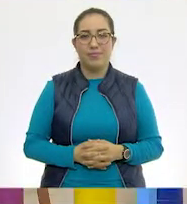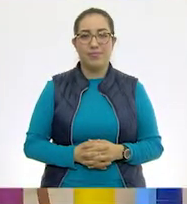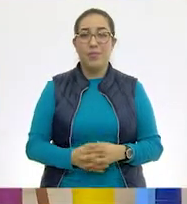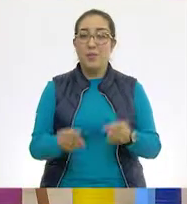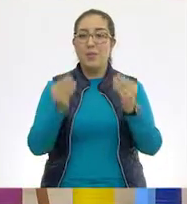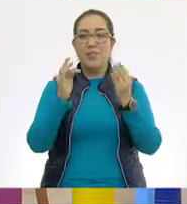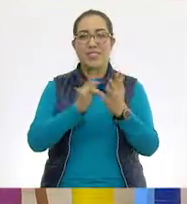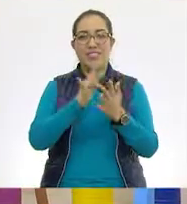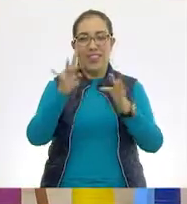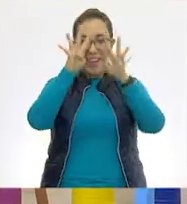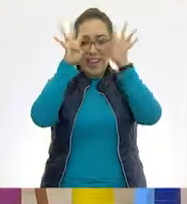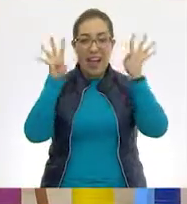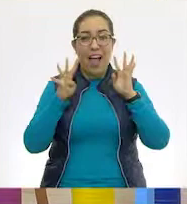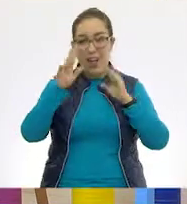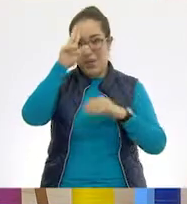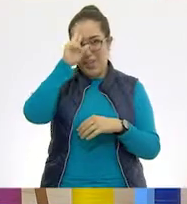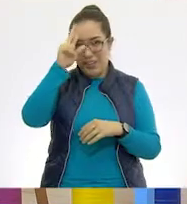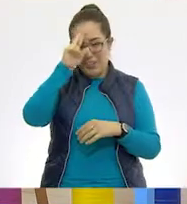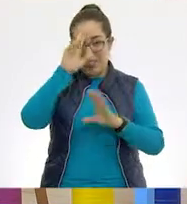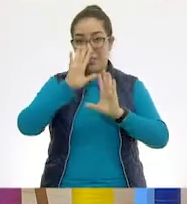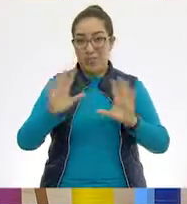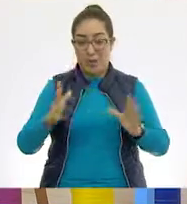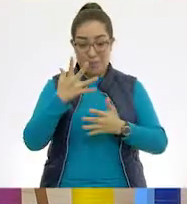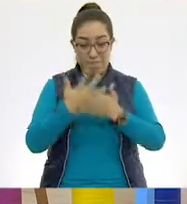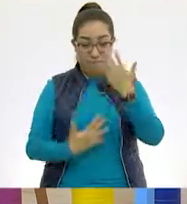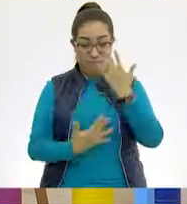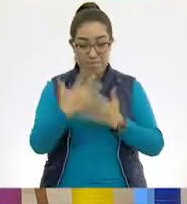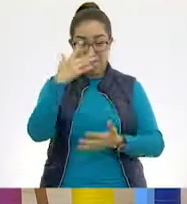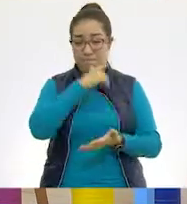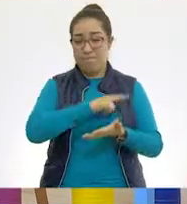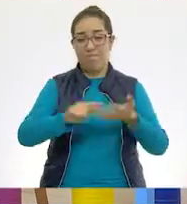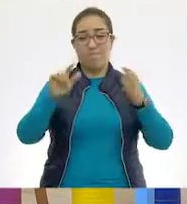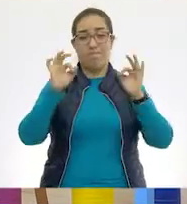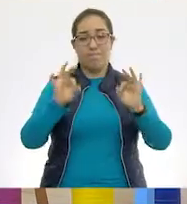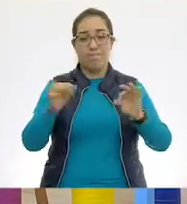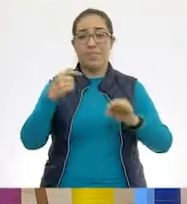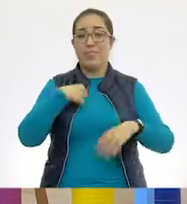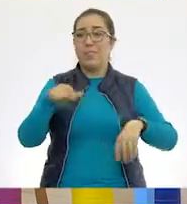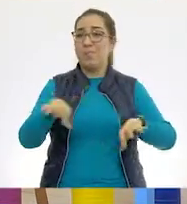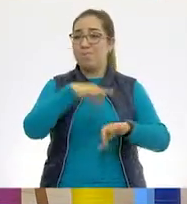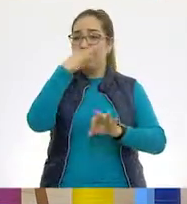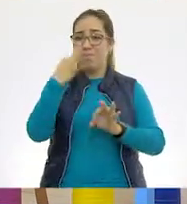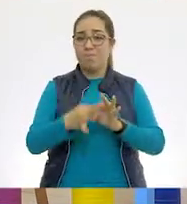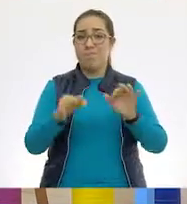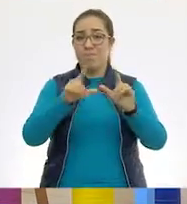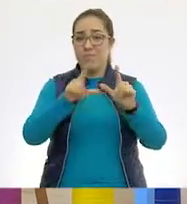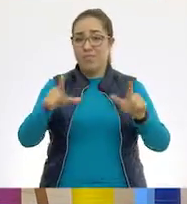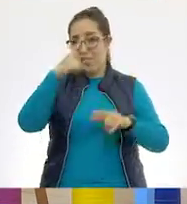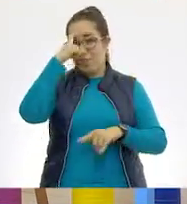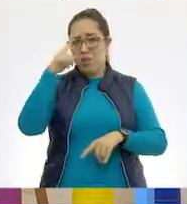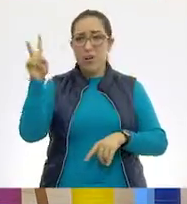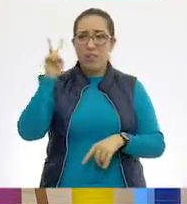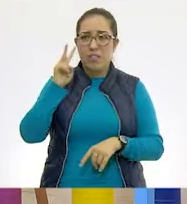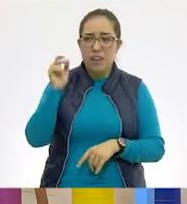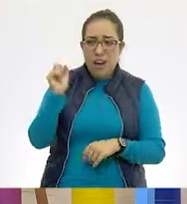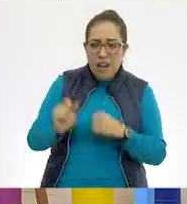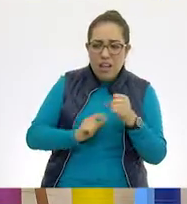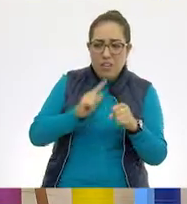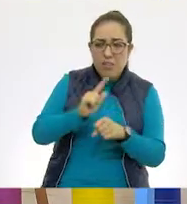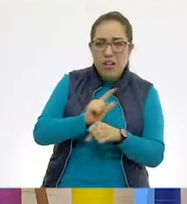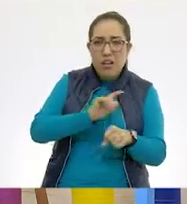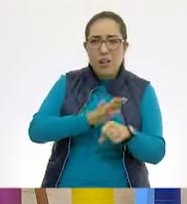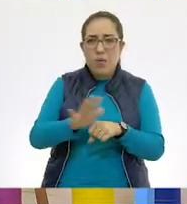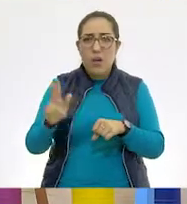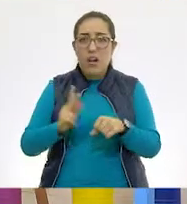Muchas gracias, ajo listo. Bueno, ya tenemos las manos limpias y yo ya estoy más que listo para ver qué animales respiran por la piel. Pero para eso,